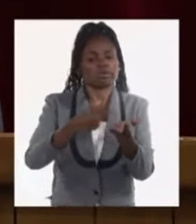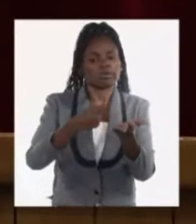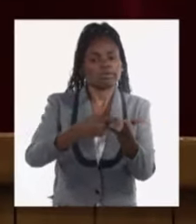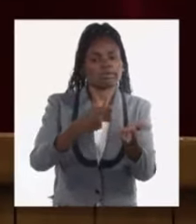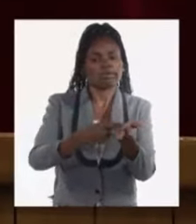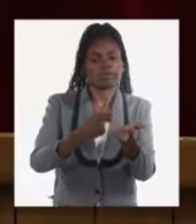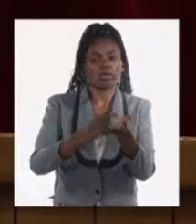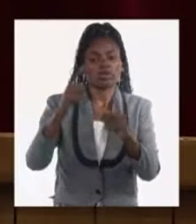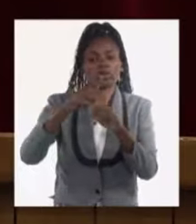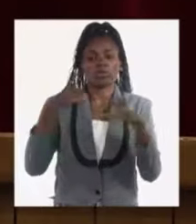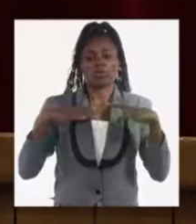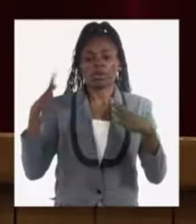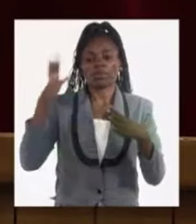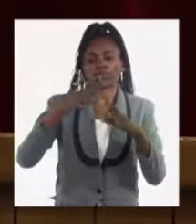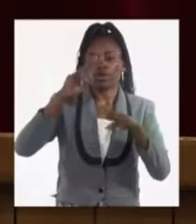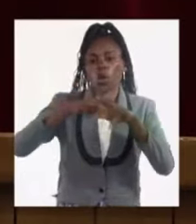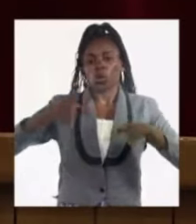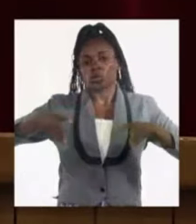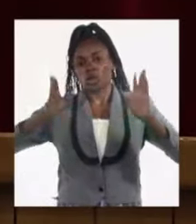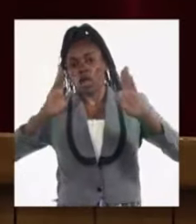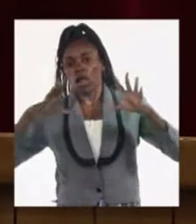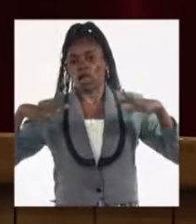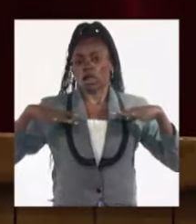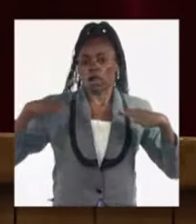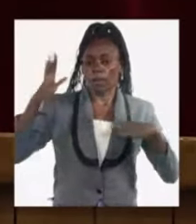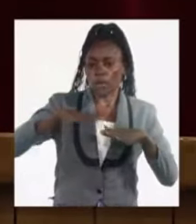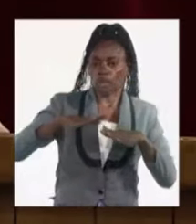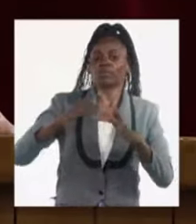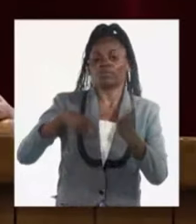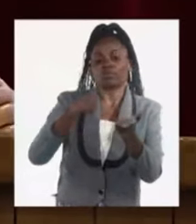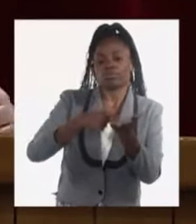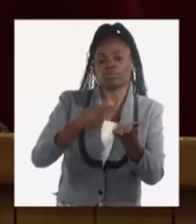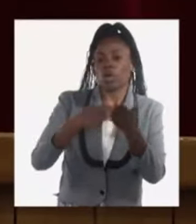encadenamiento productivo con la actividad del turismo.